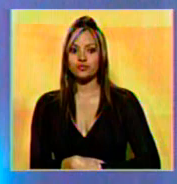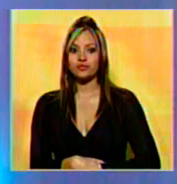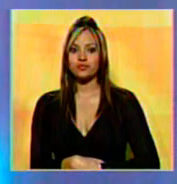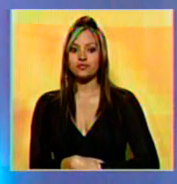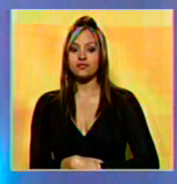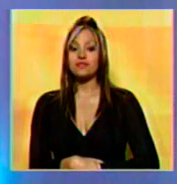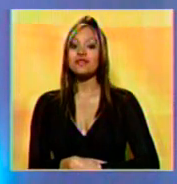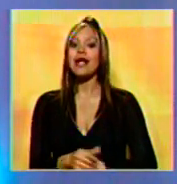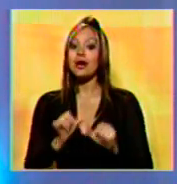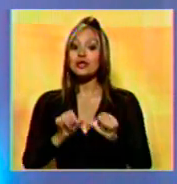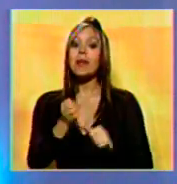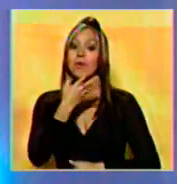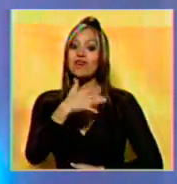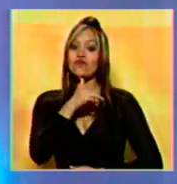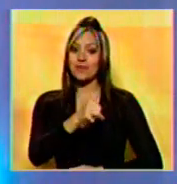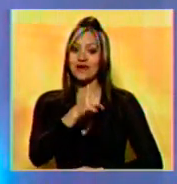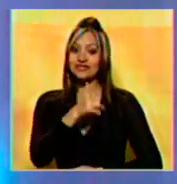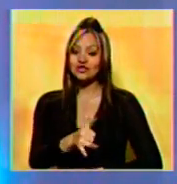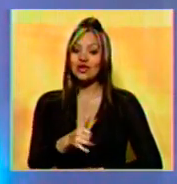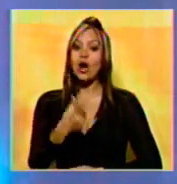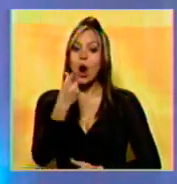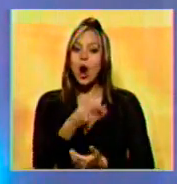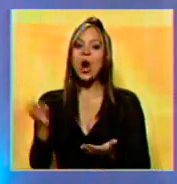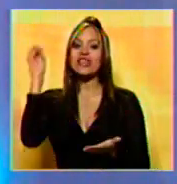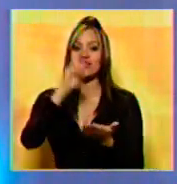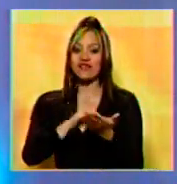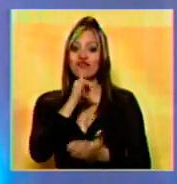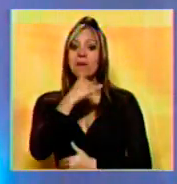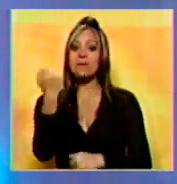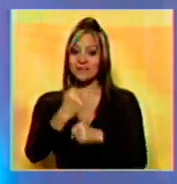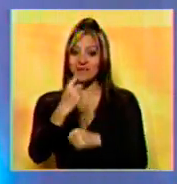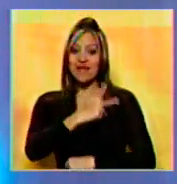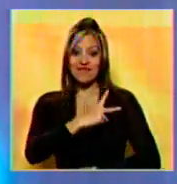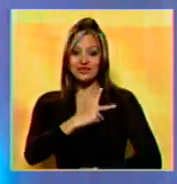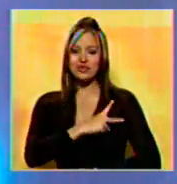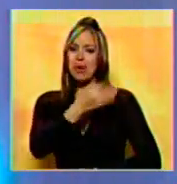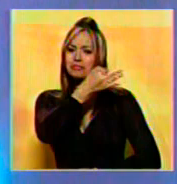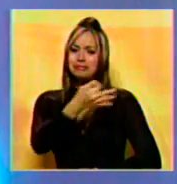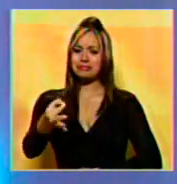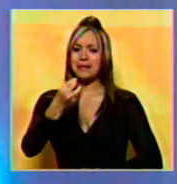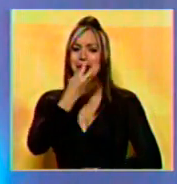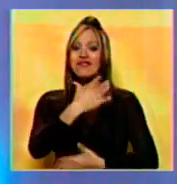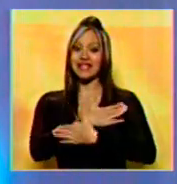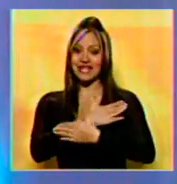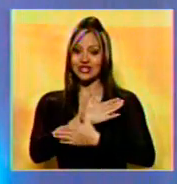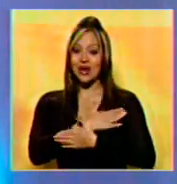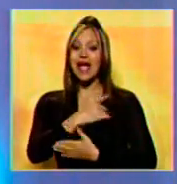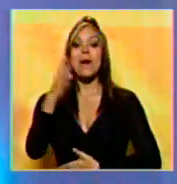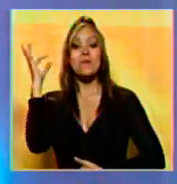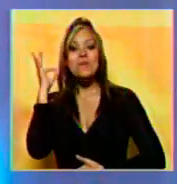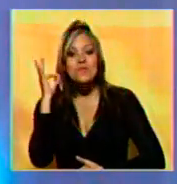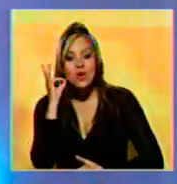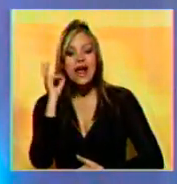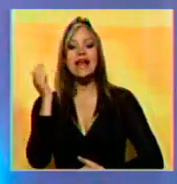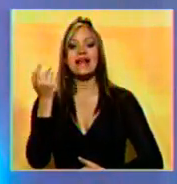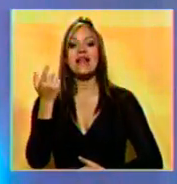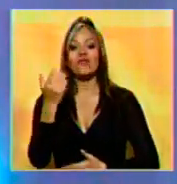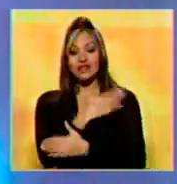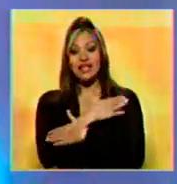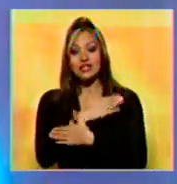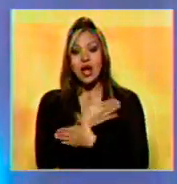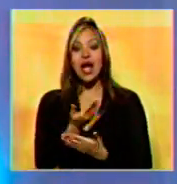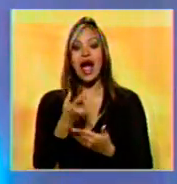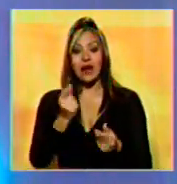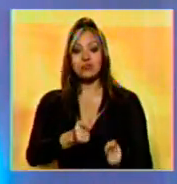Amigos, seguimos con buenas noticias y es que una vez más la labor de Noticiero de Benevisión ha sido reconocida. Nuestra compañera Elianta Quintero